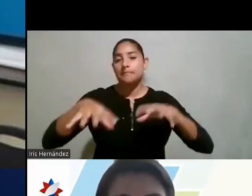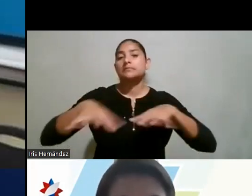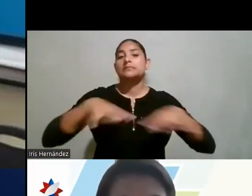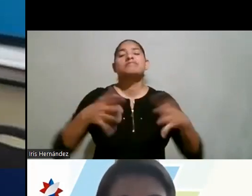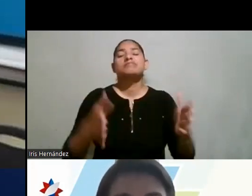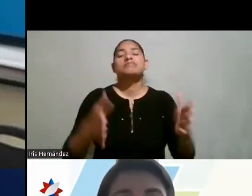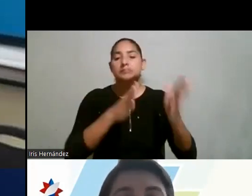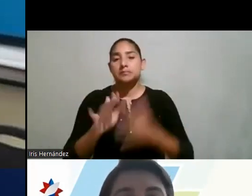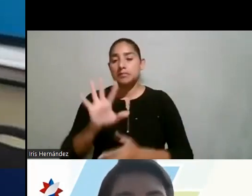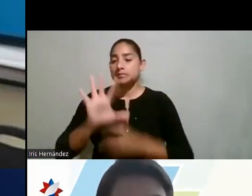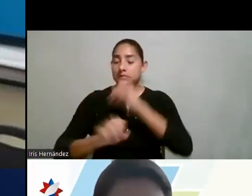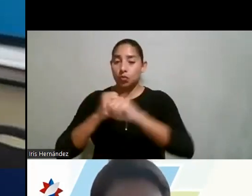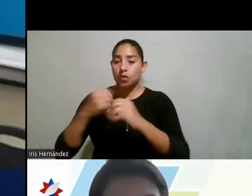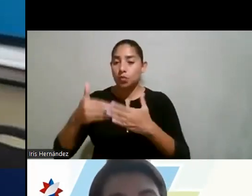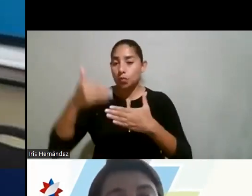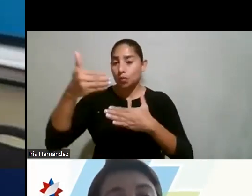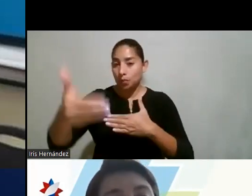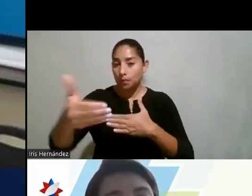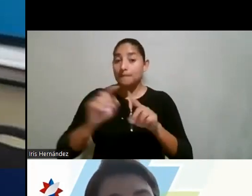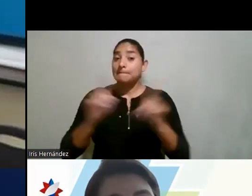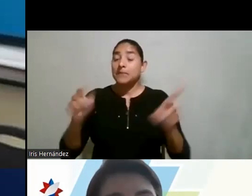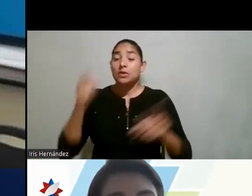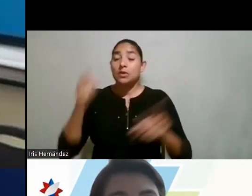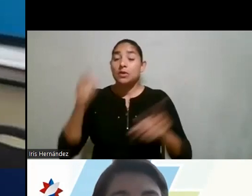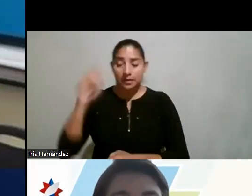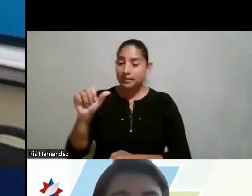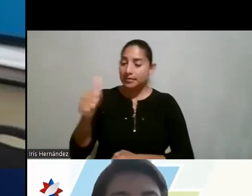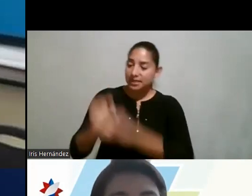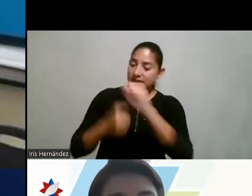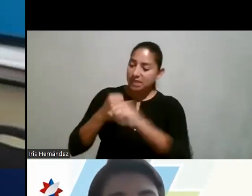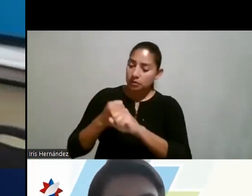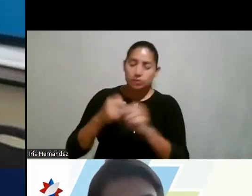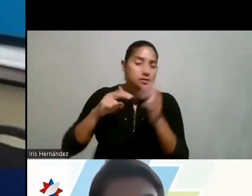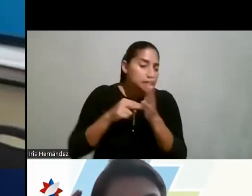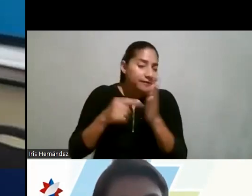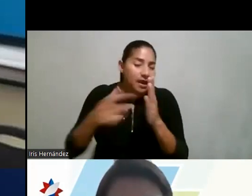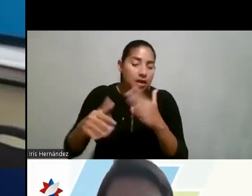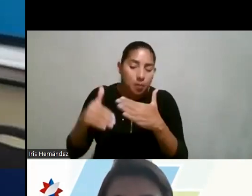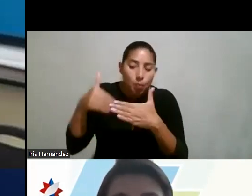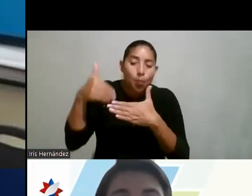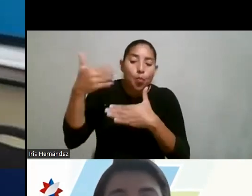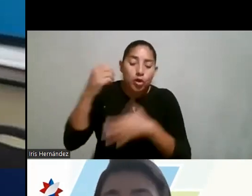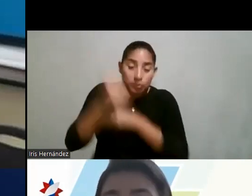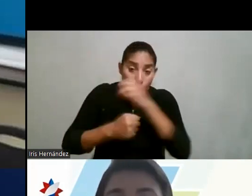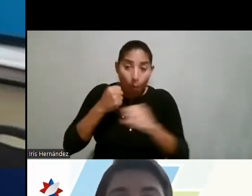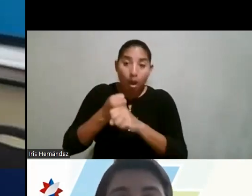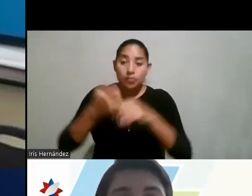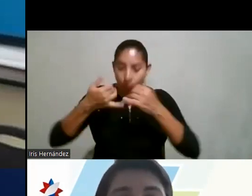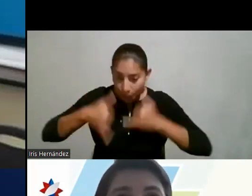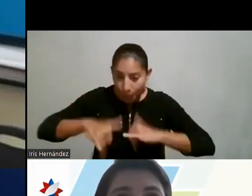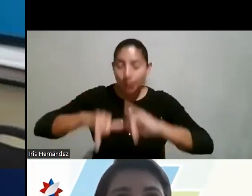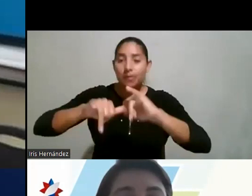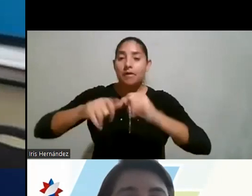para cinco años, pero la política es de diez años. Quiere decir que el próximo año, al final del próximo año, la siguiente